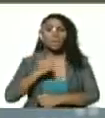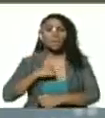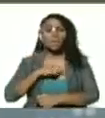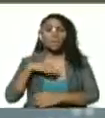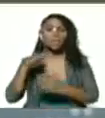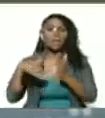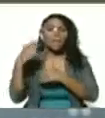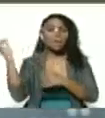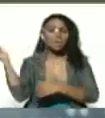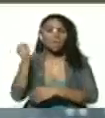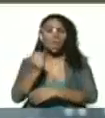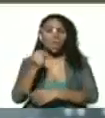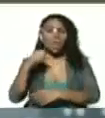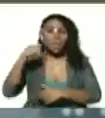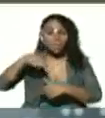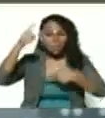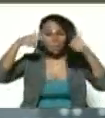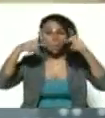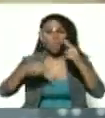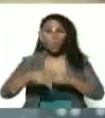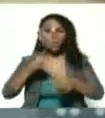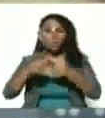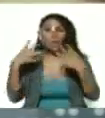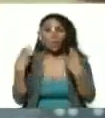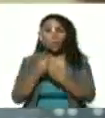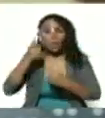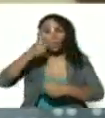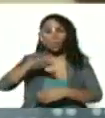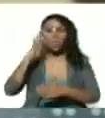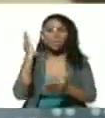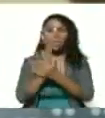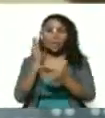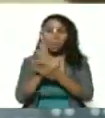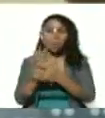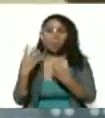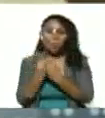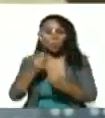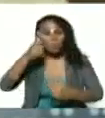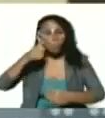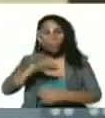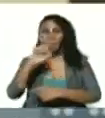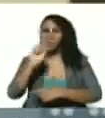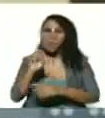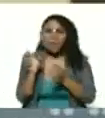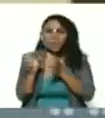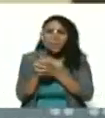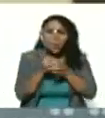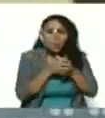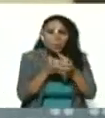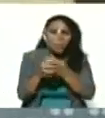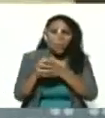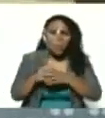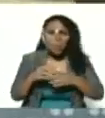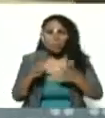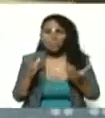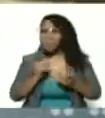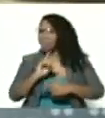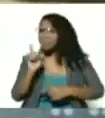Chávez, construir con el pueblo, siempre con el pueblo, no con grupitos, no con élite,